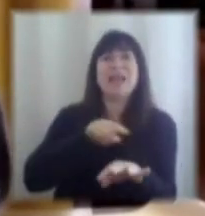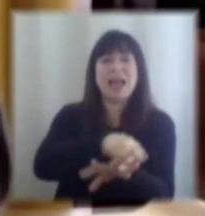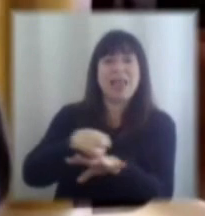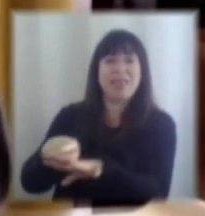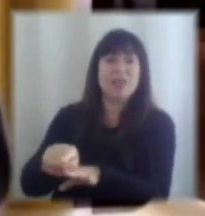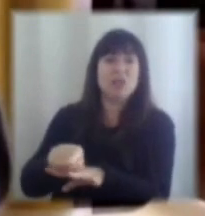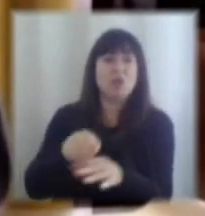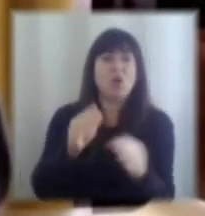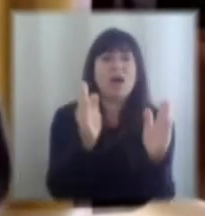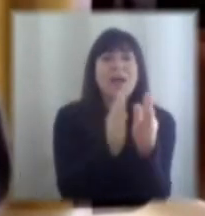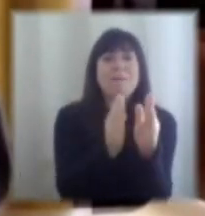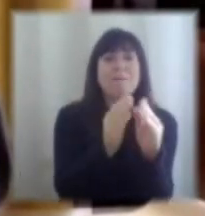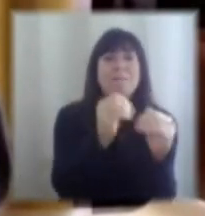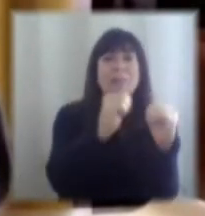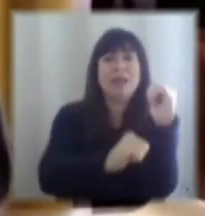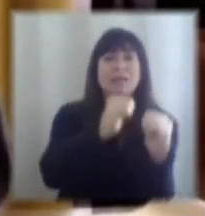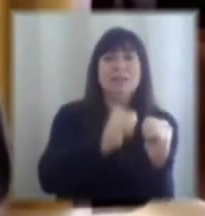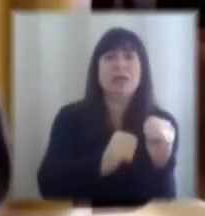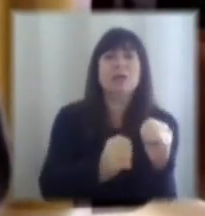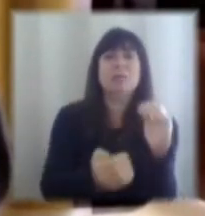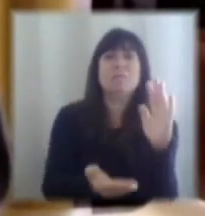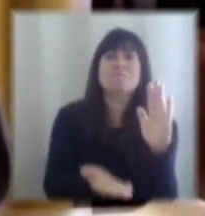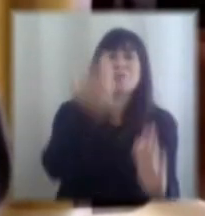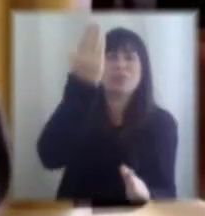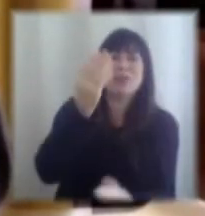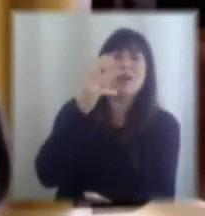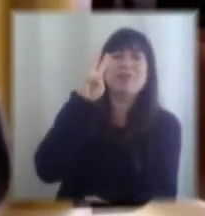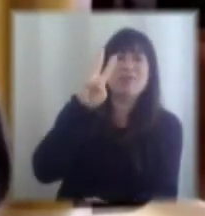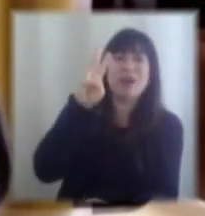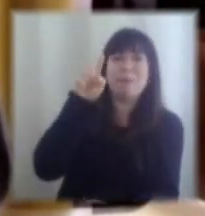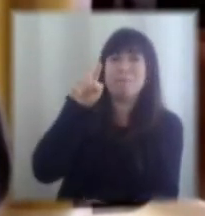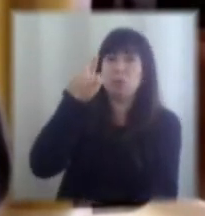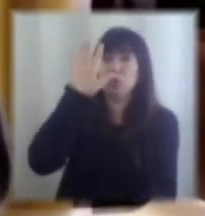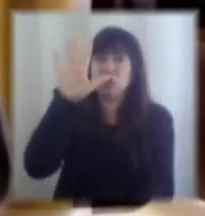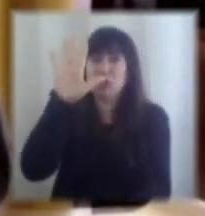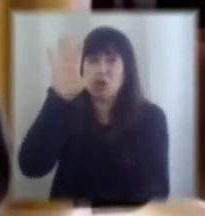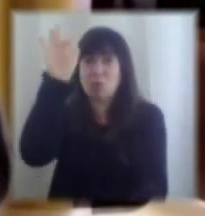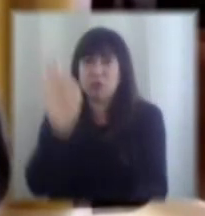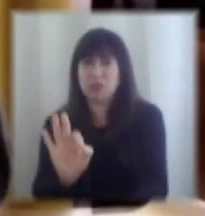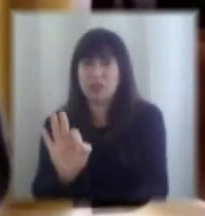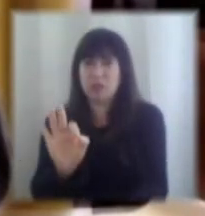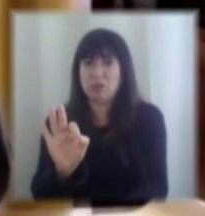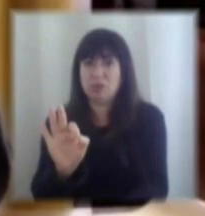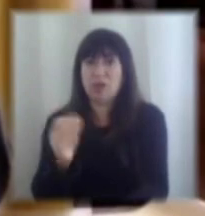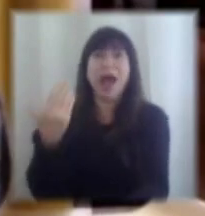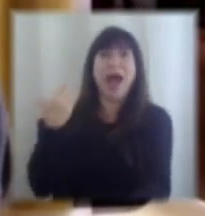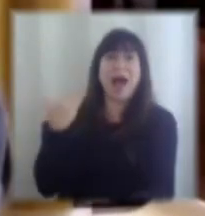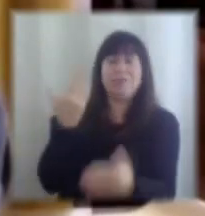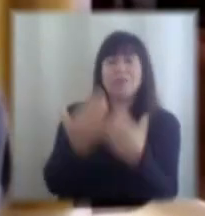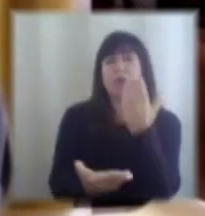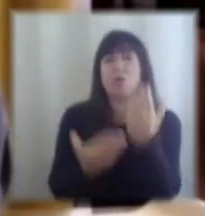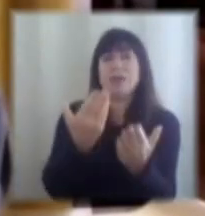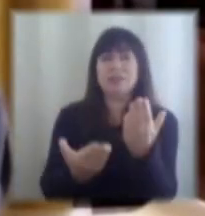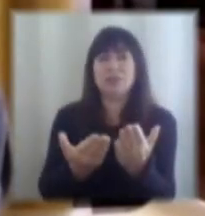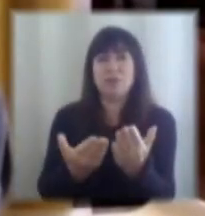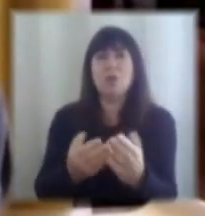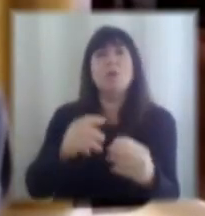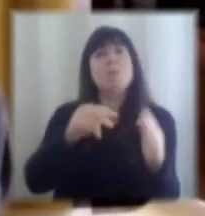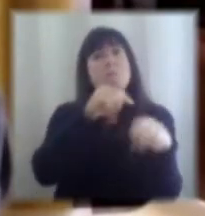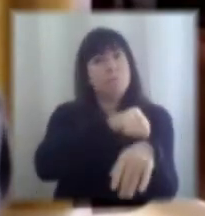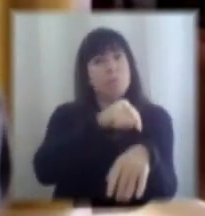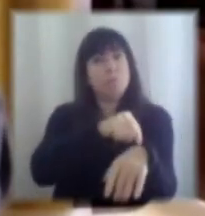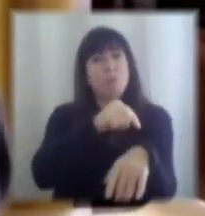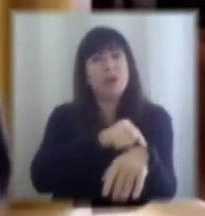multiplicando por 3.5 veces respecto al mismo mes de un año normal es decir en un momento de contracción económica donde